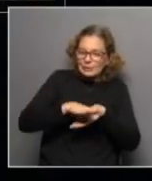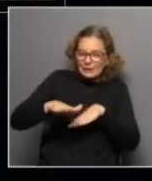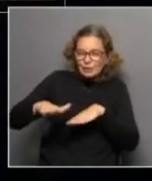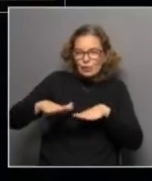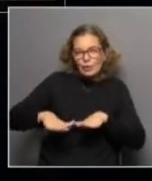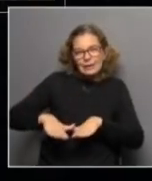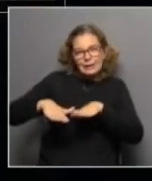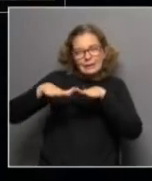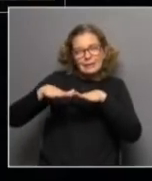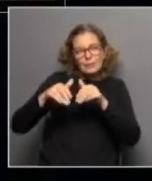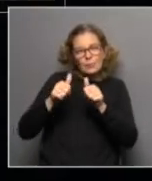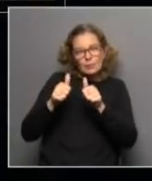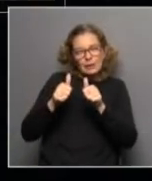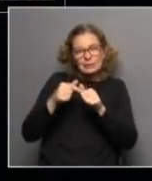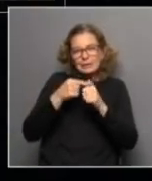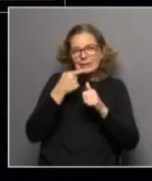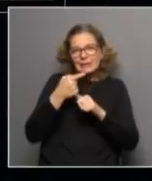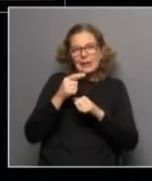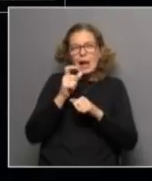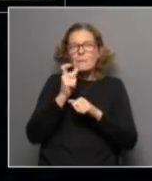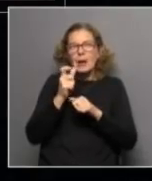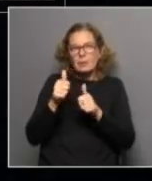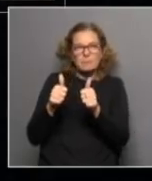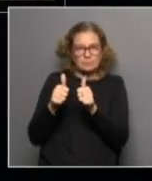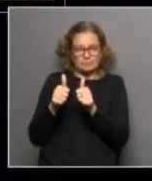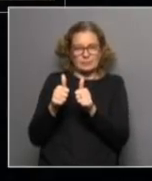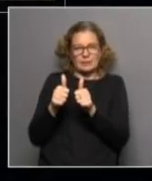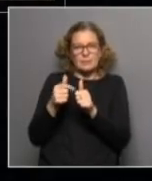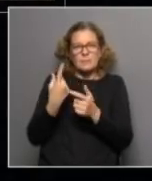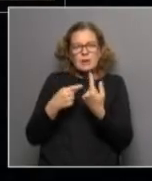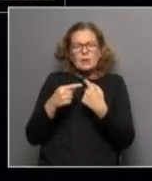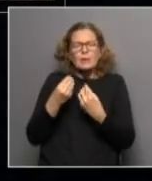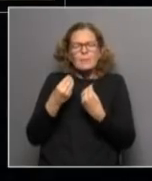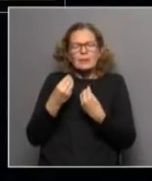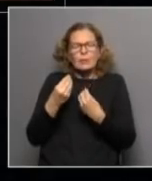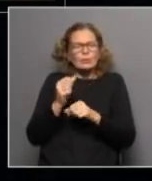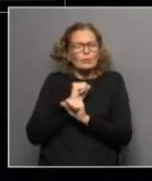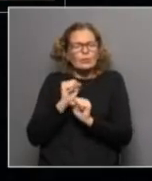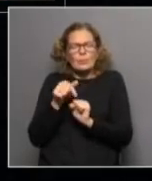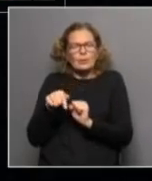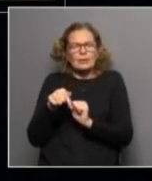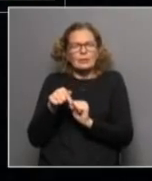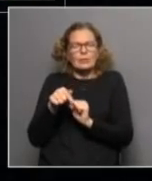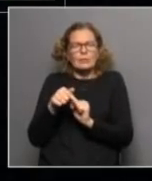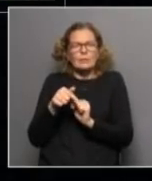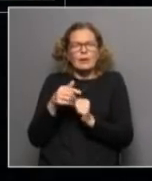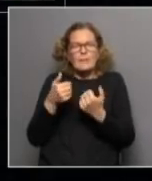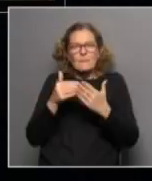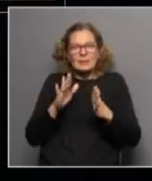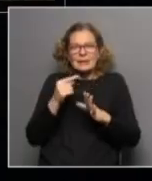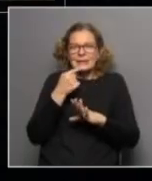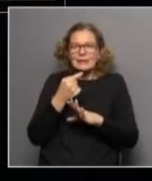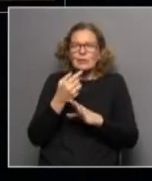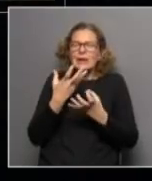desarrollan óptimamente es la palabra que usan pero ¿qué pasa cuando esto no es así? vamos a empezar si te parece Alejandra